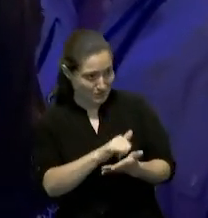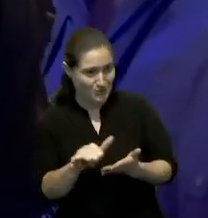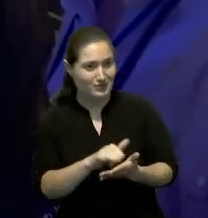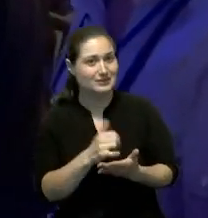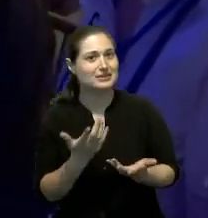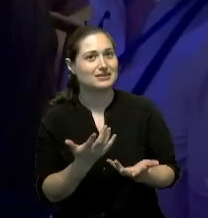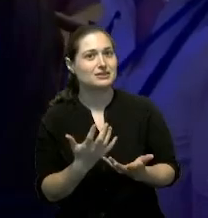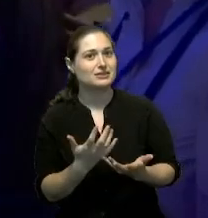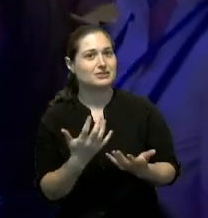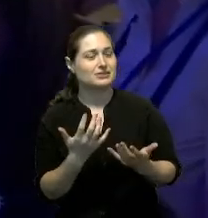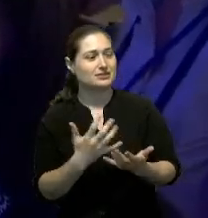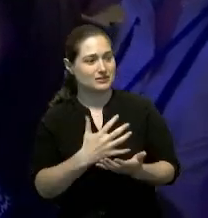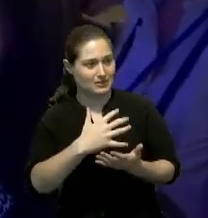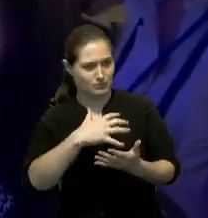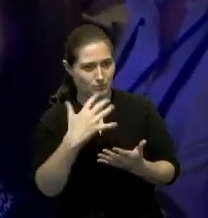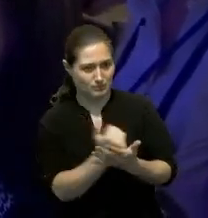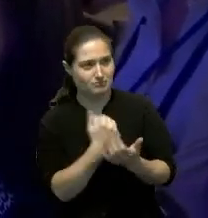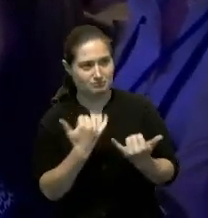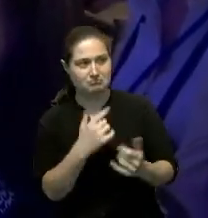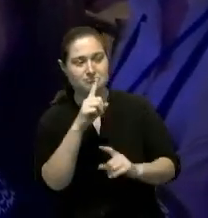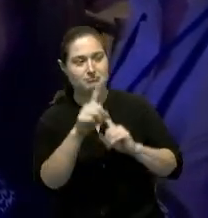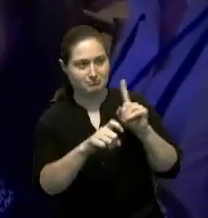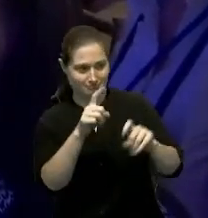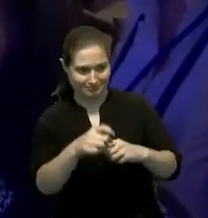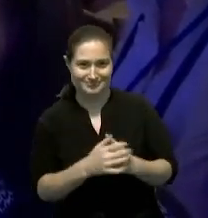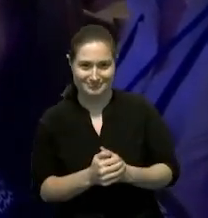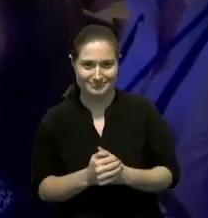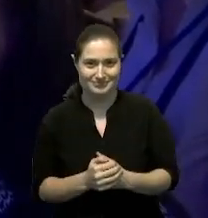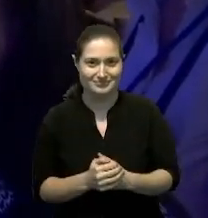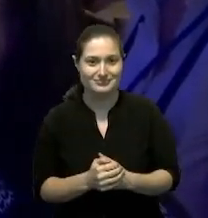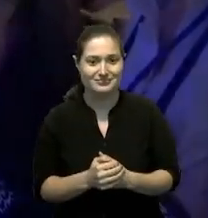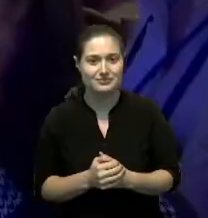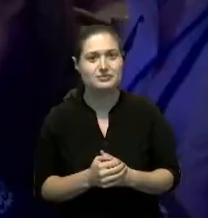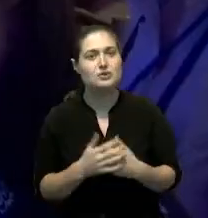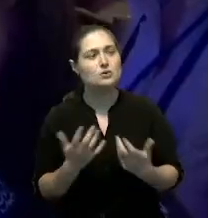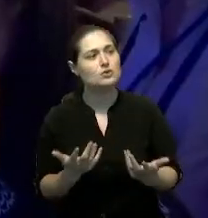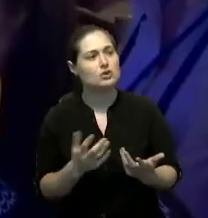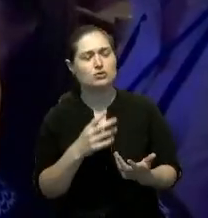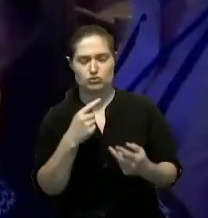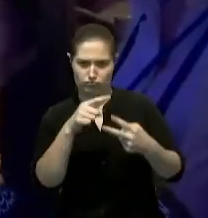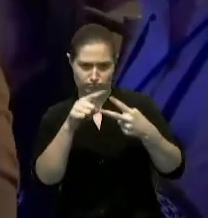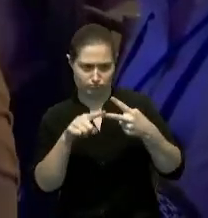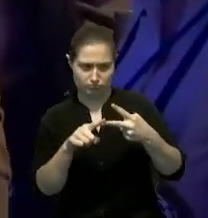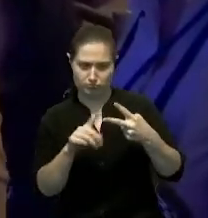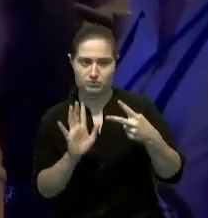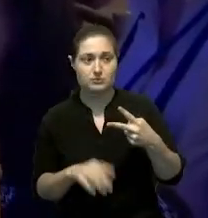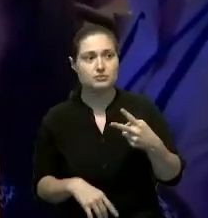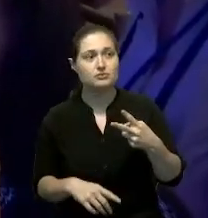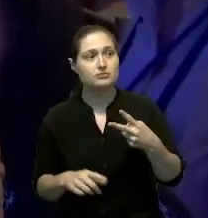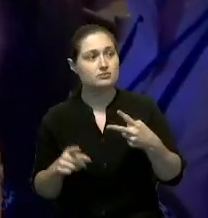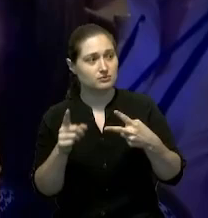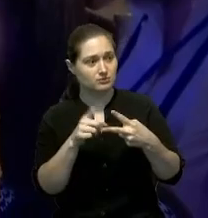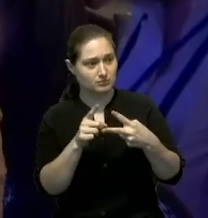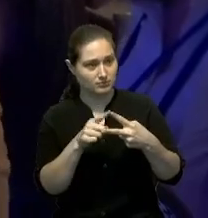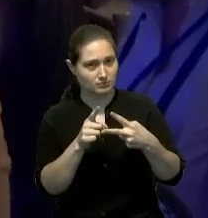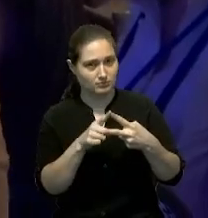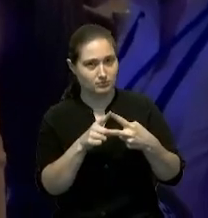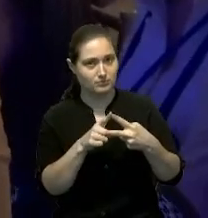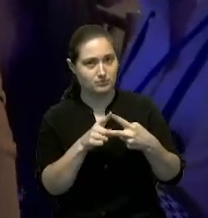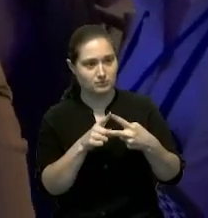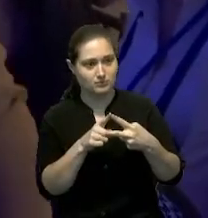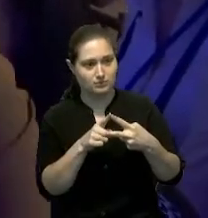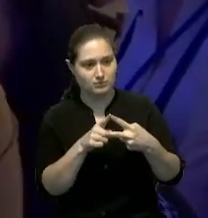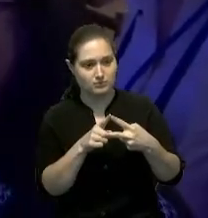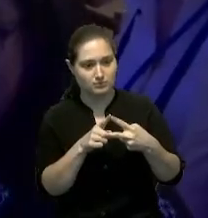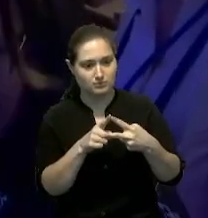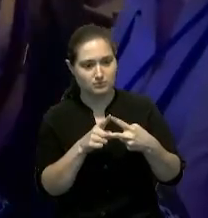aprovecharlo y hacer todas las preguntas ¿verdad que sí? bueno presidente dos cosas primero nos dijo la tarea de estar en la calle a